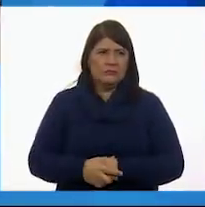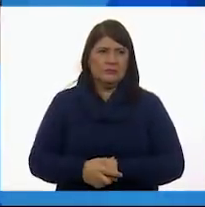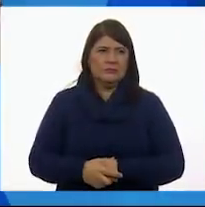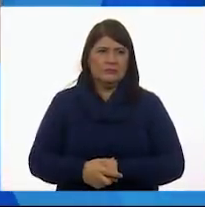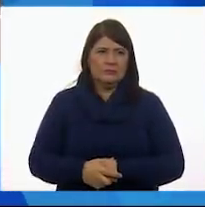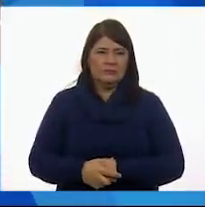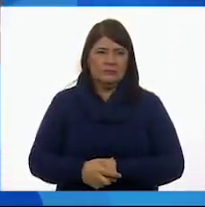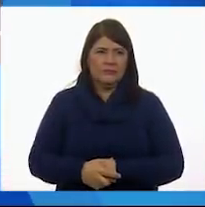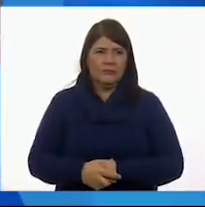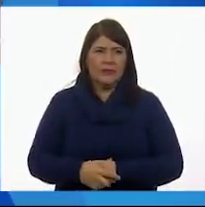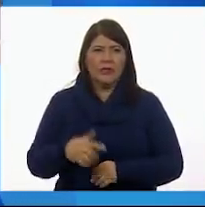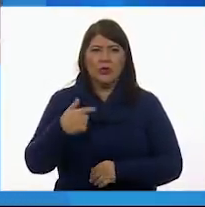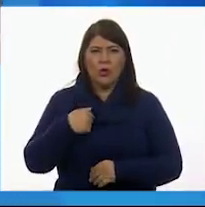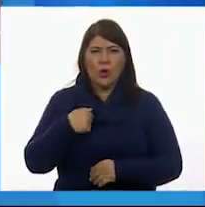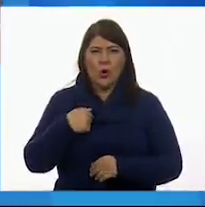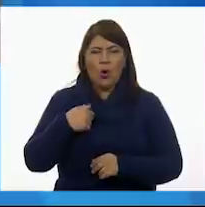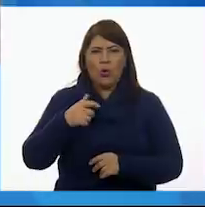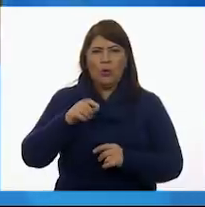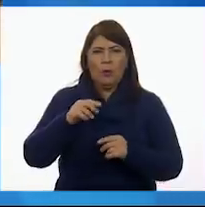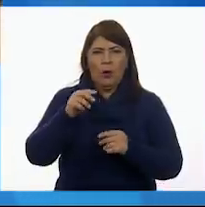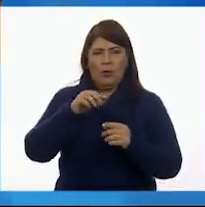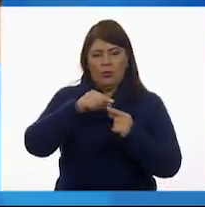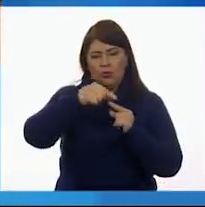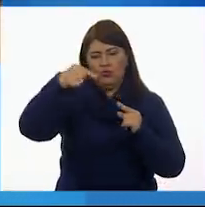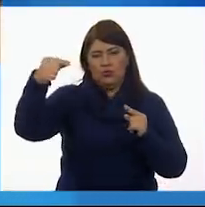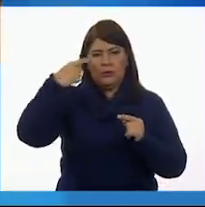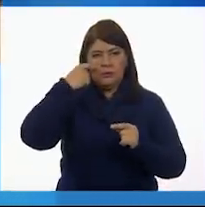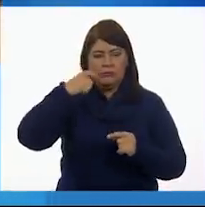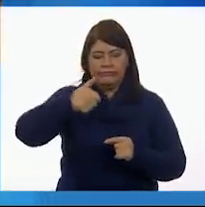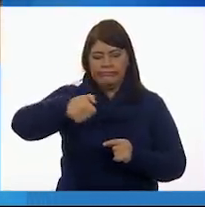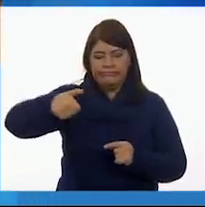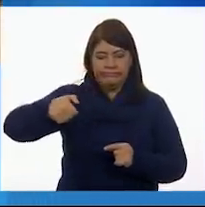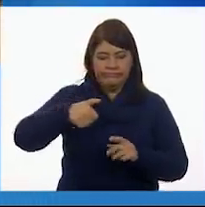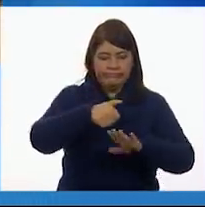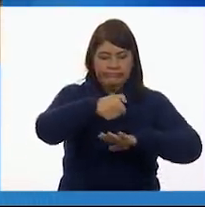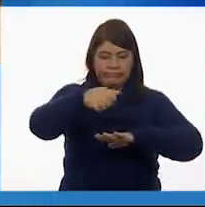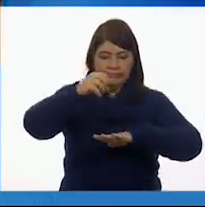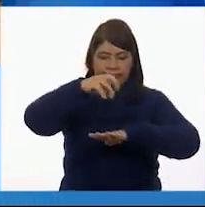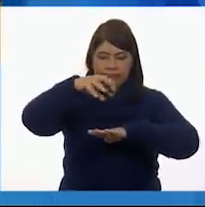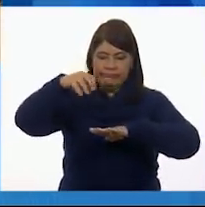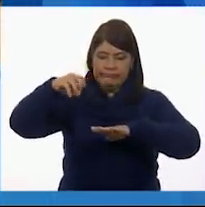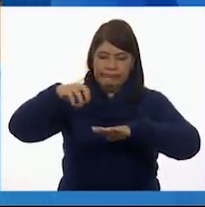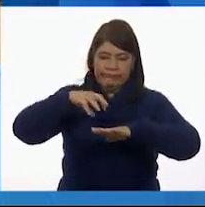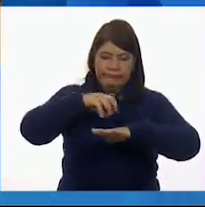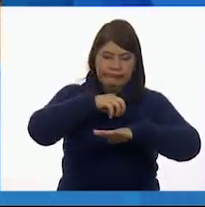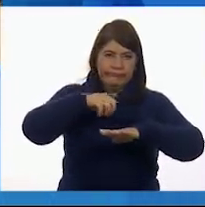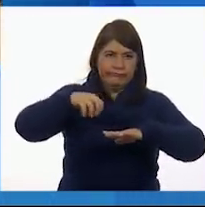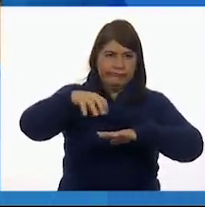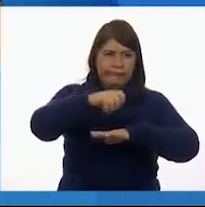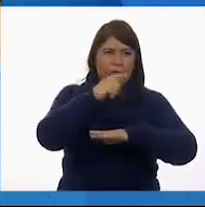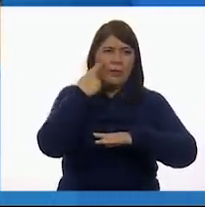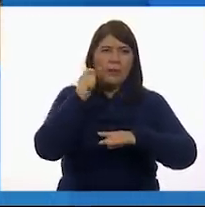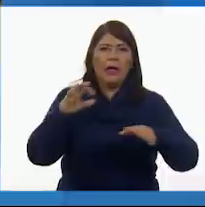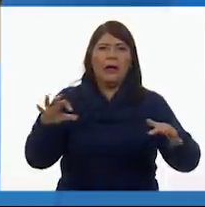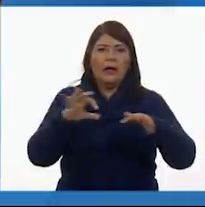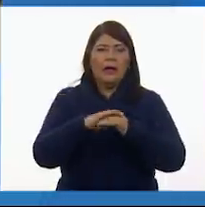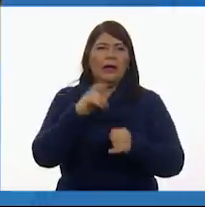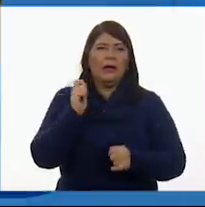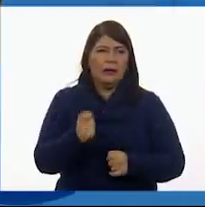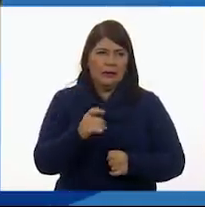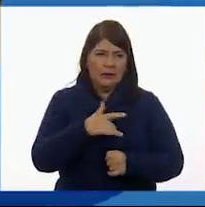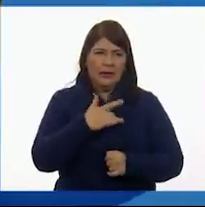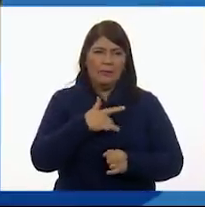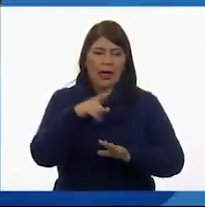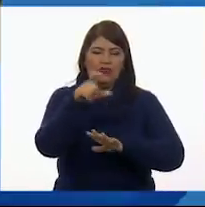Con una brocha, simulo el efecto del